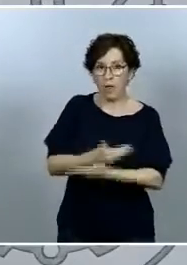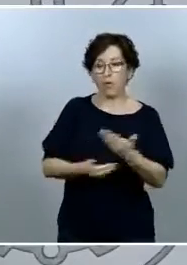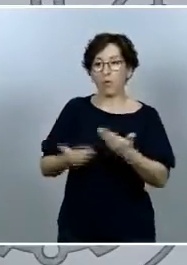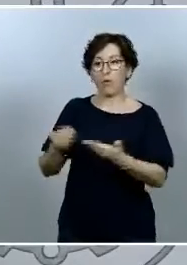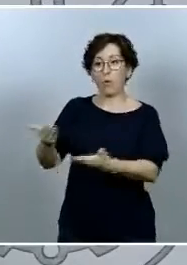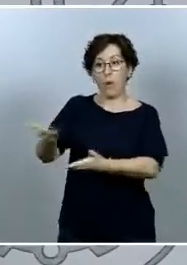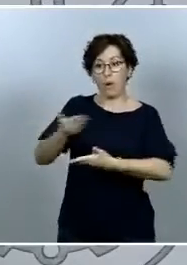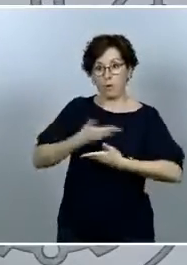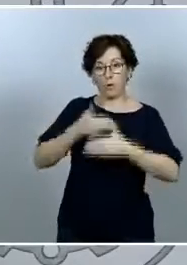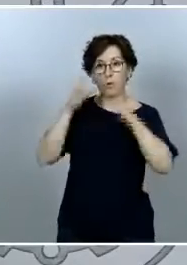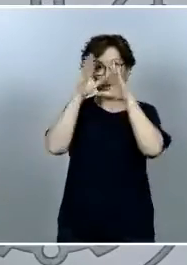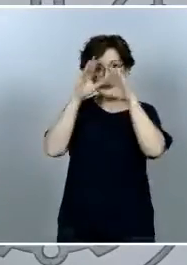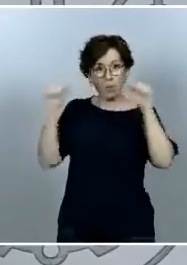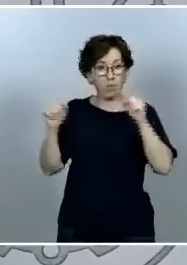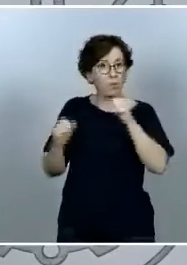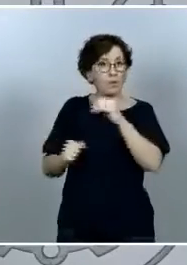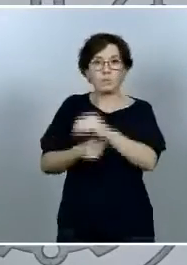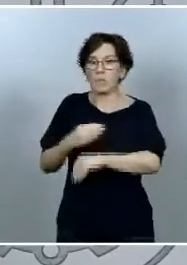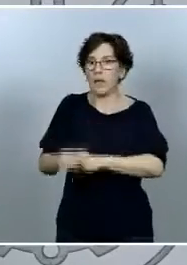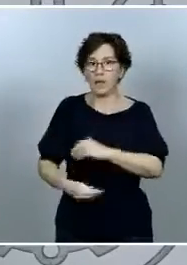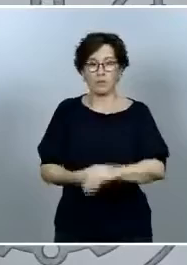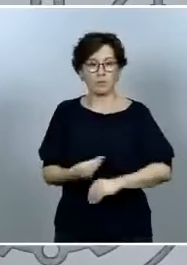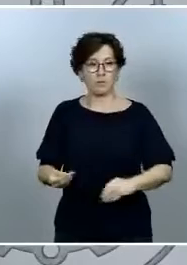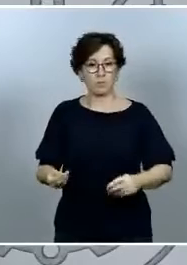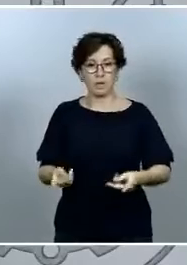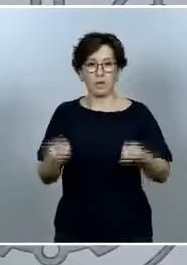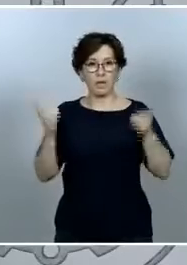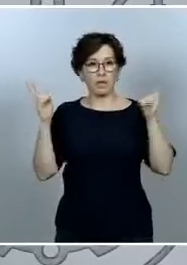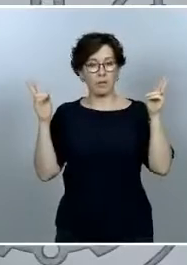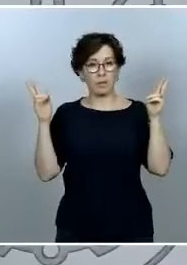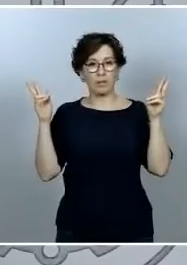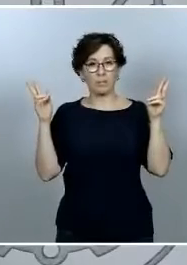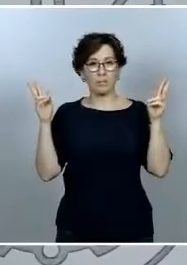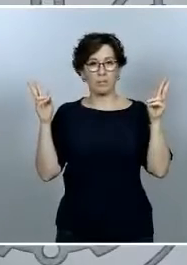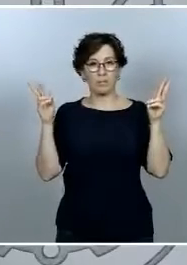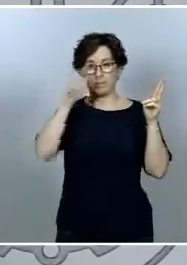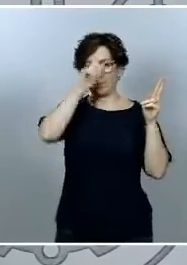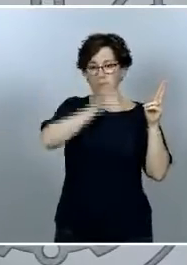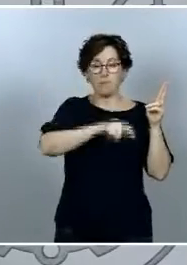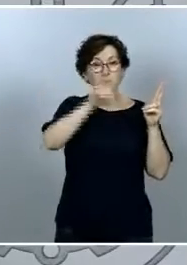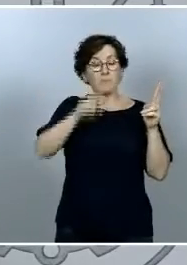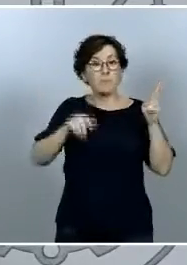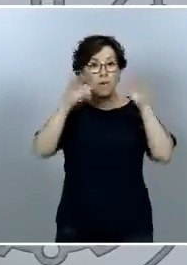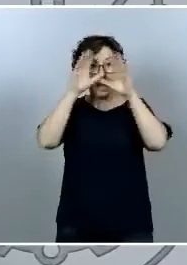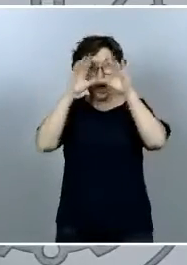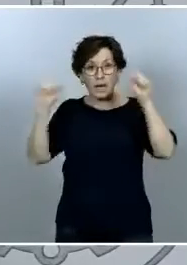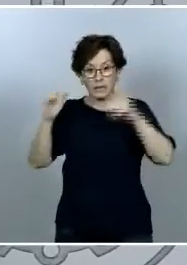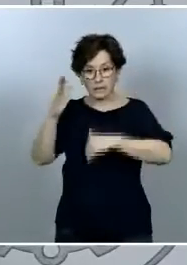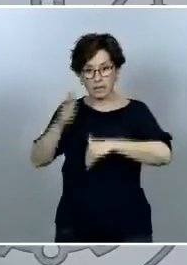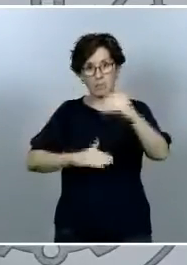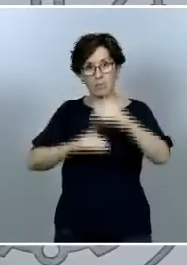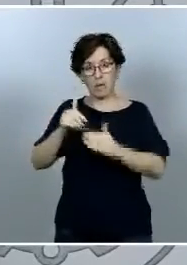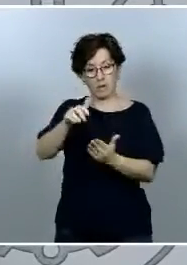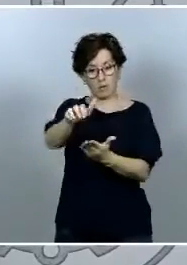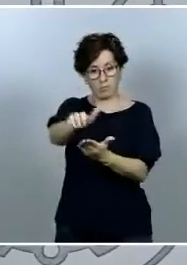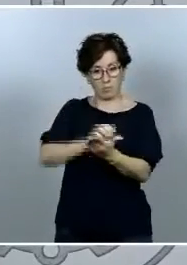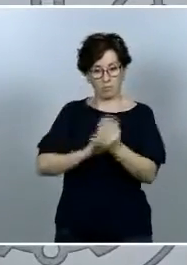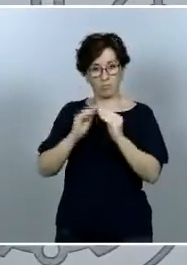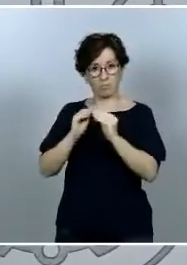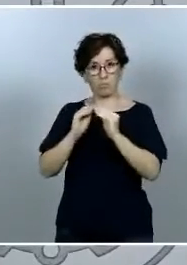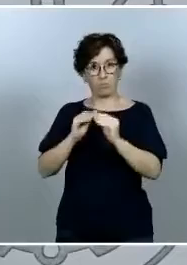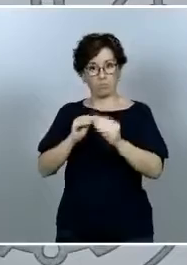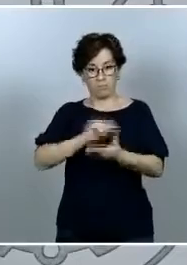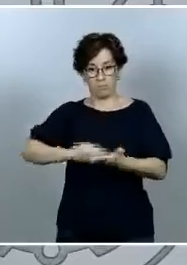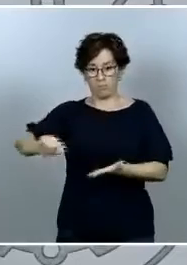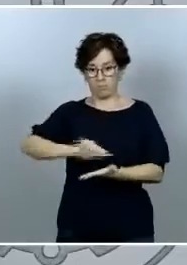Guardia Civil que se haya hecho en plena libertad por parte de los agentes que hayan redactado que hayan escrito ese informe